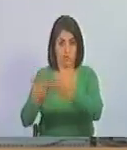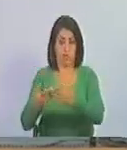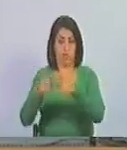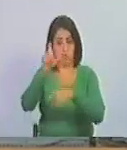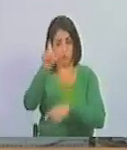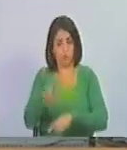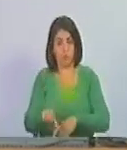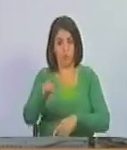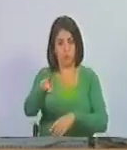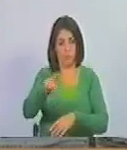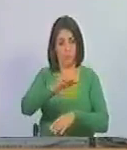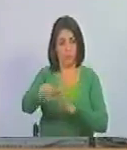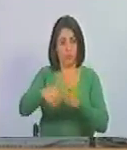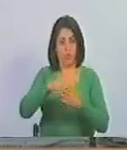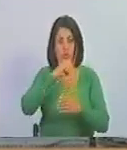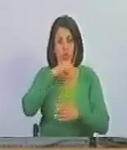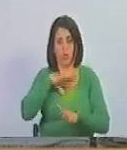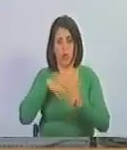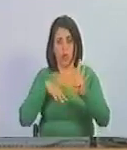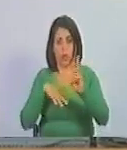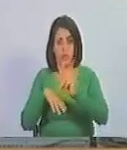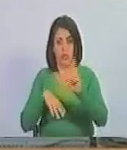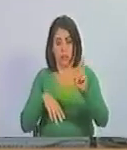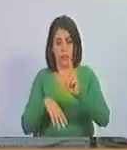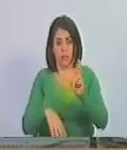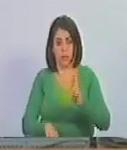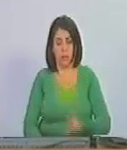con toda la historia de la Cuarta República